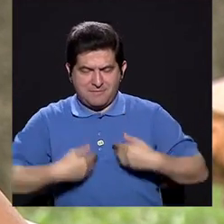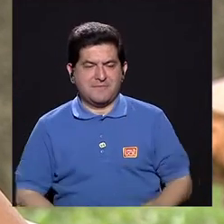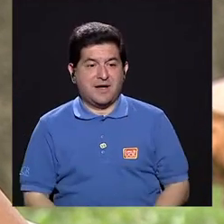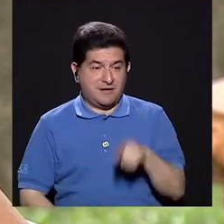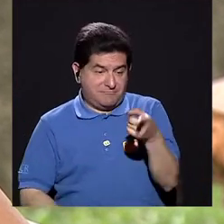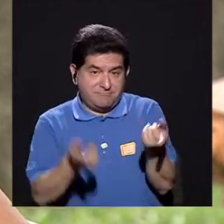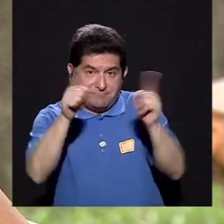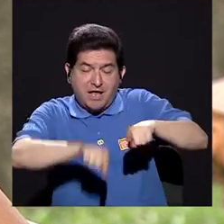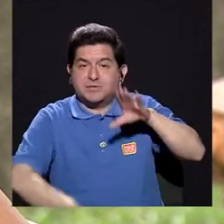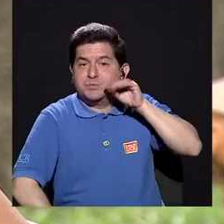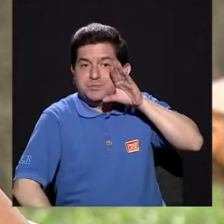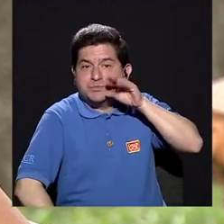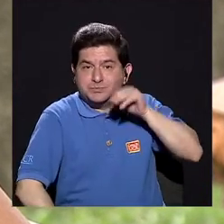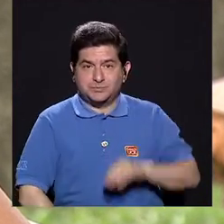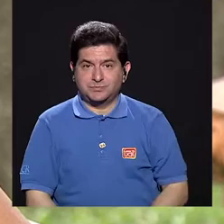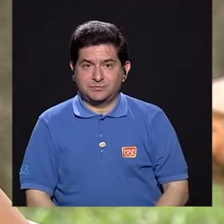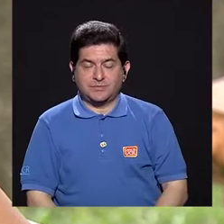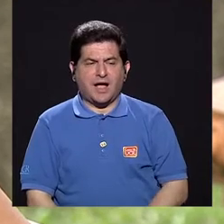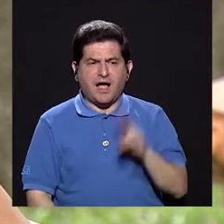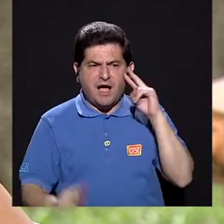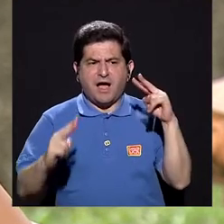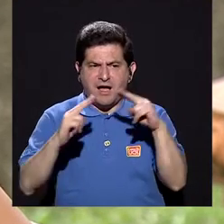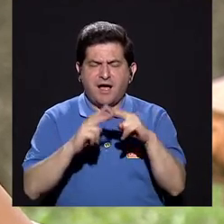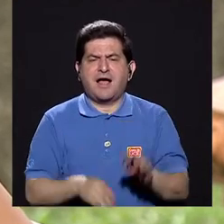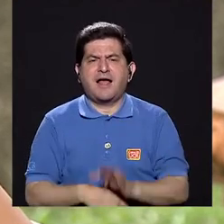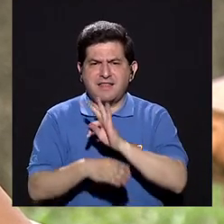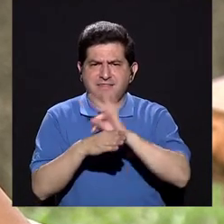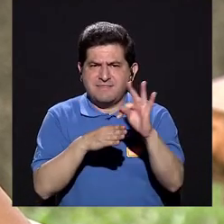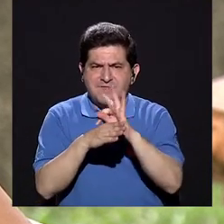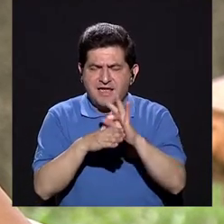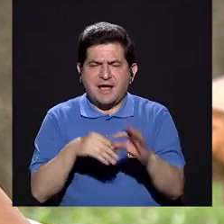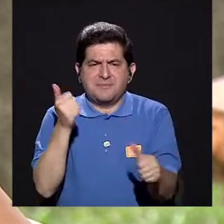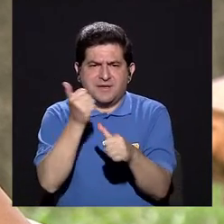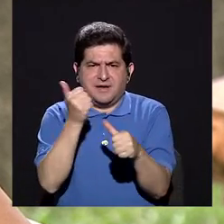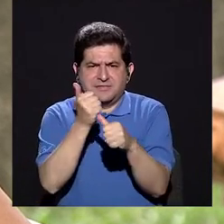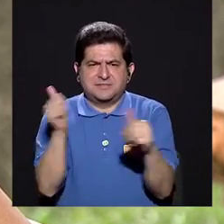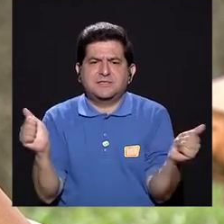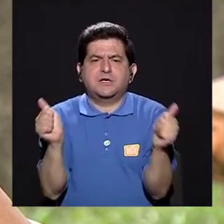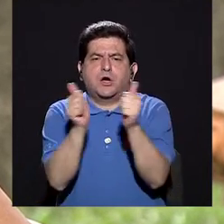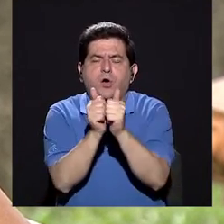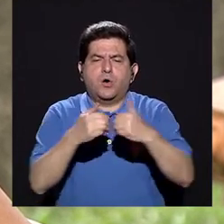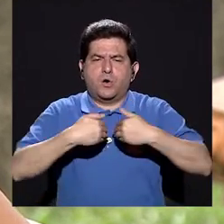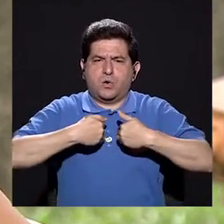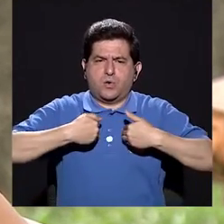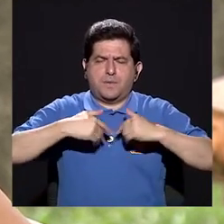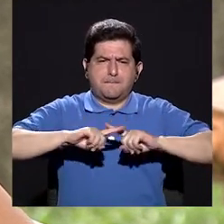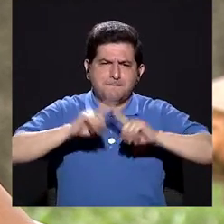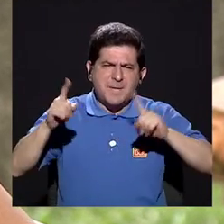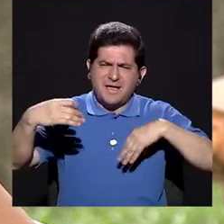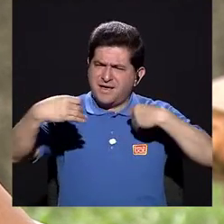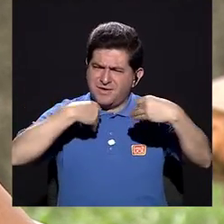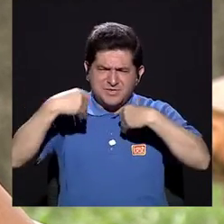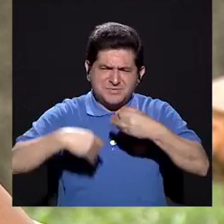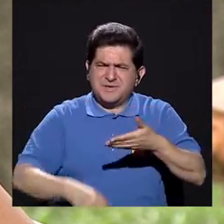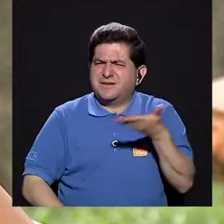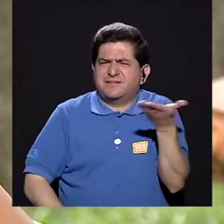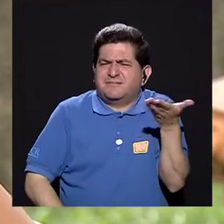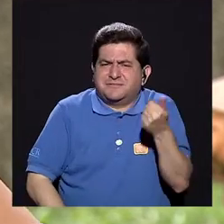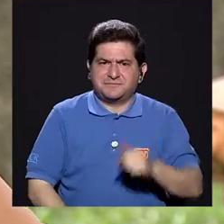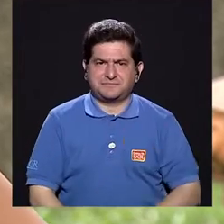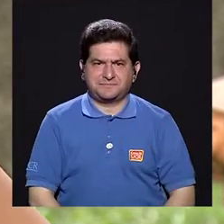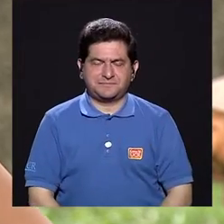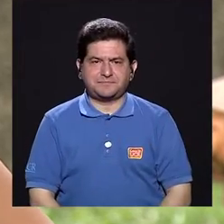en este caso los perros, es lo que se conoce como terapia asistida con animales. Pero, ¿puede explicarnos de qué se trata?